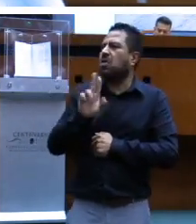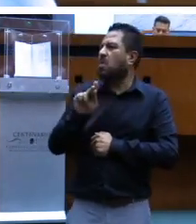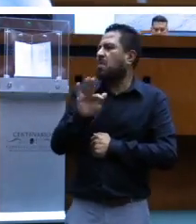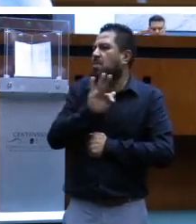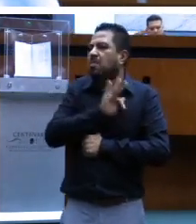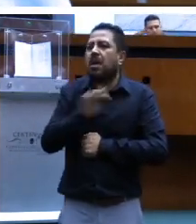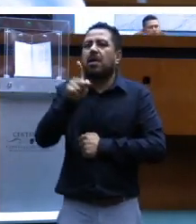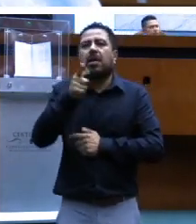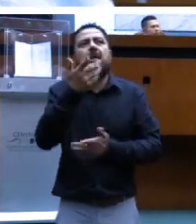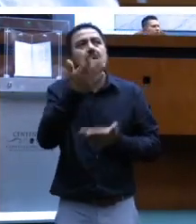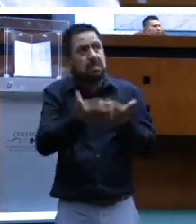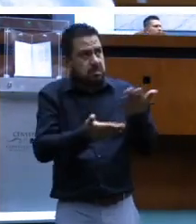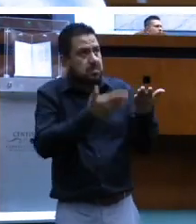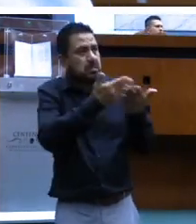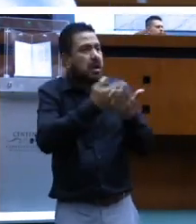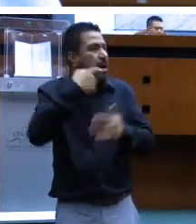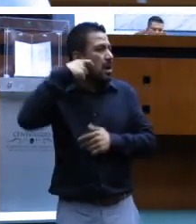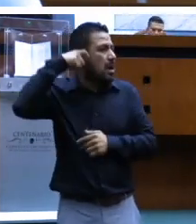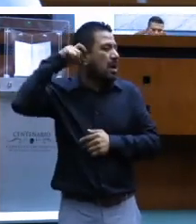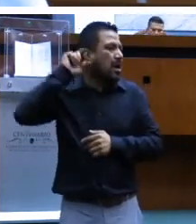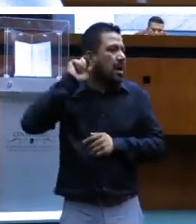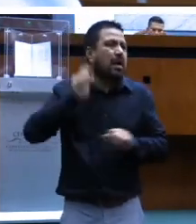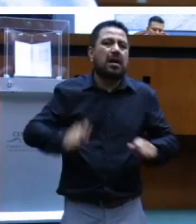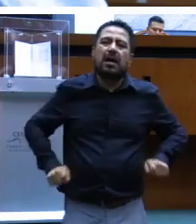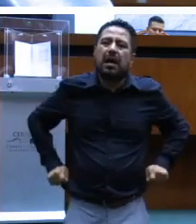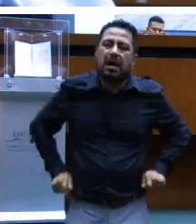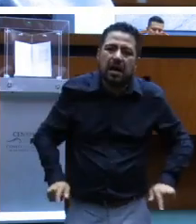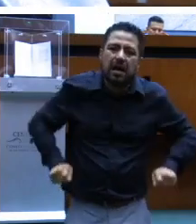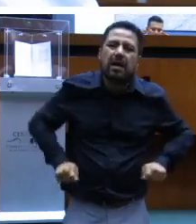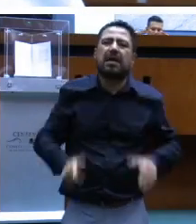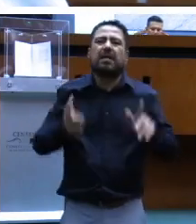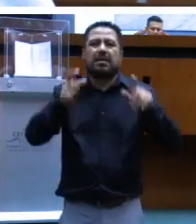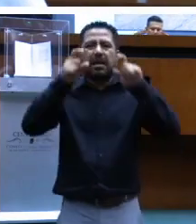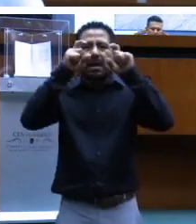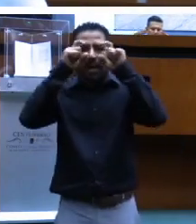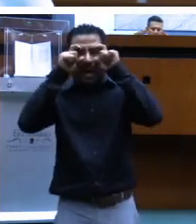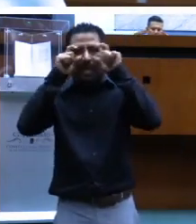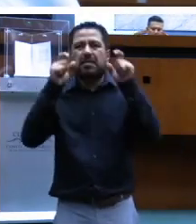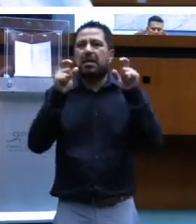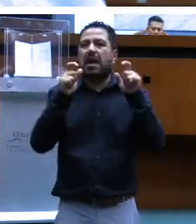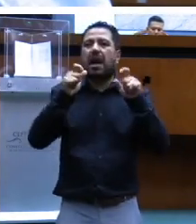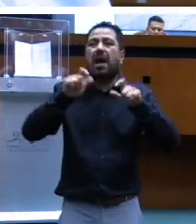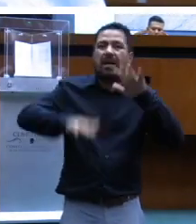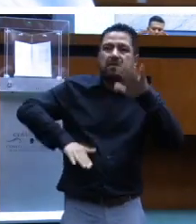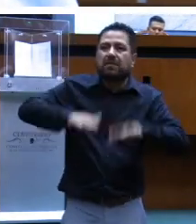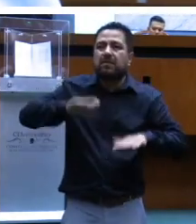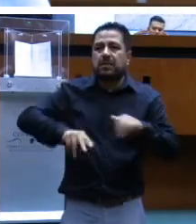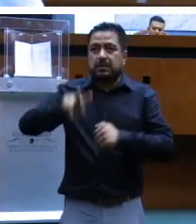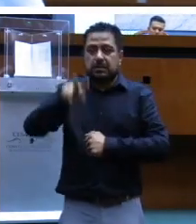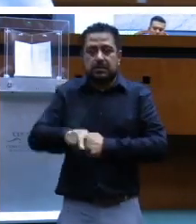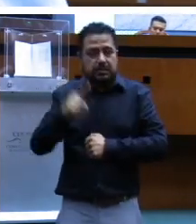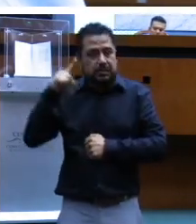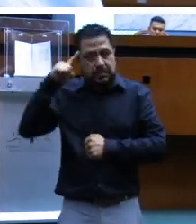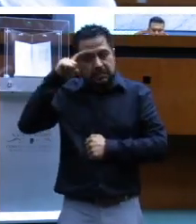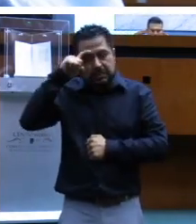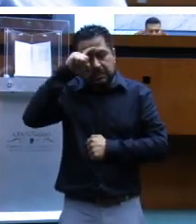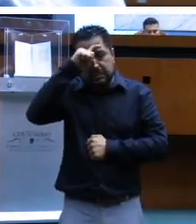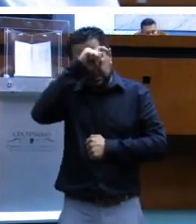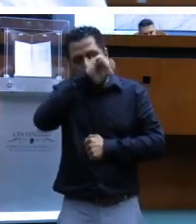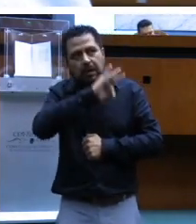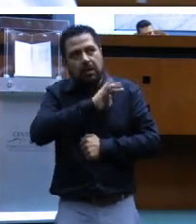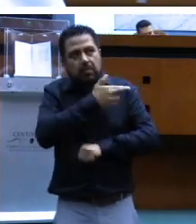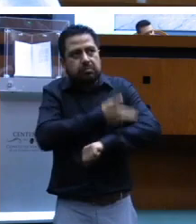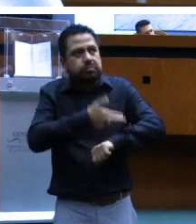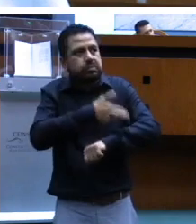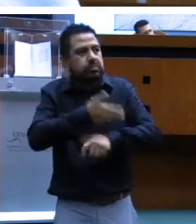Para solicitar equipos auxiliares, sillas, auditivos, lentes, etcétera. Es a veces difícil el accesar a ellos,